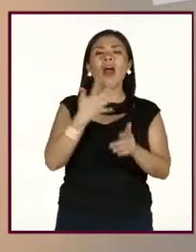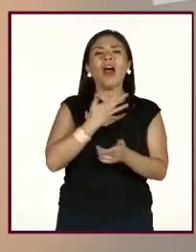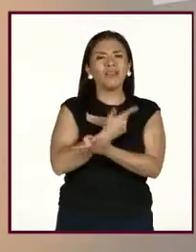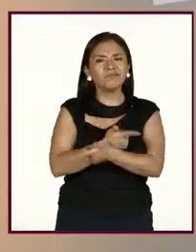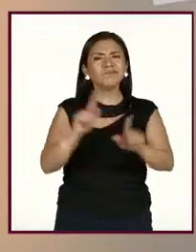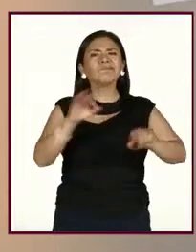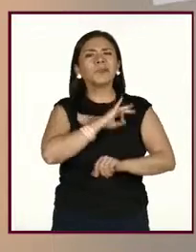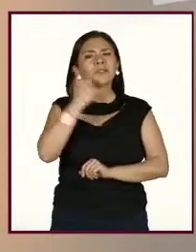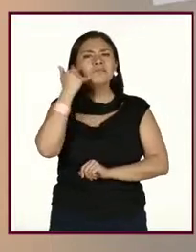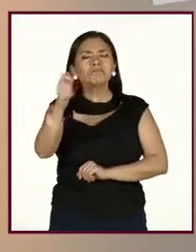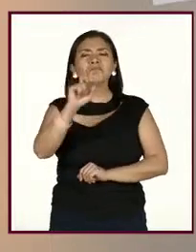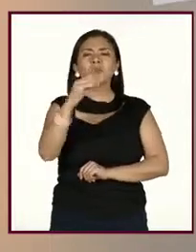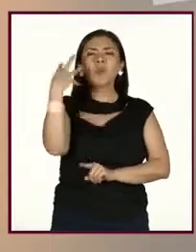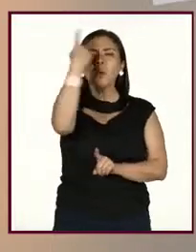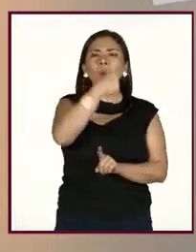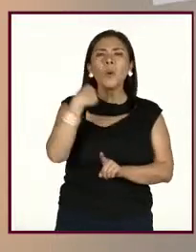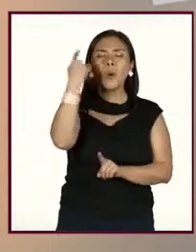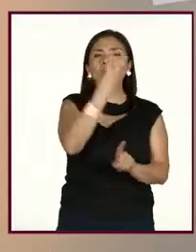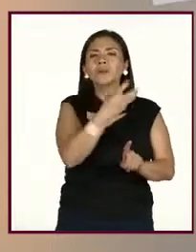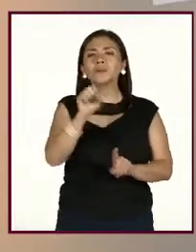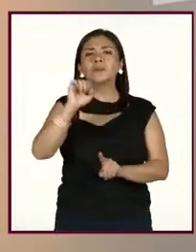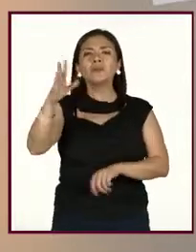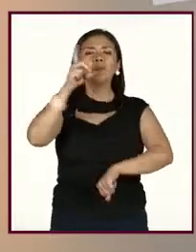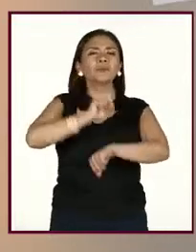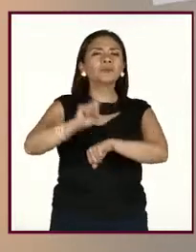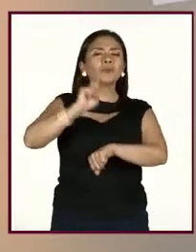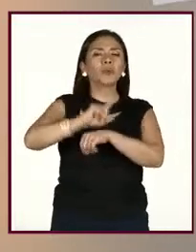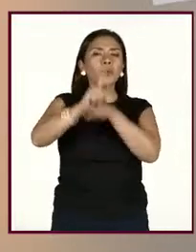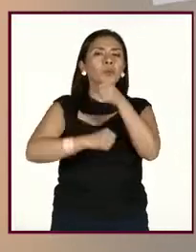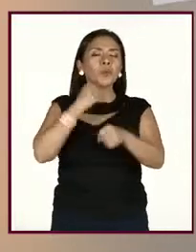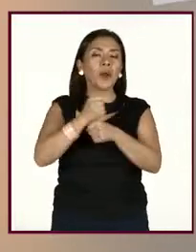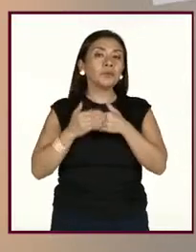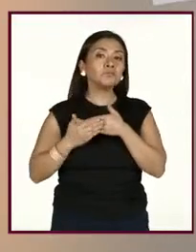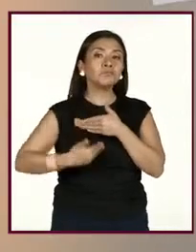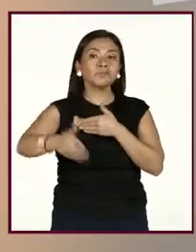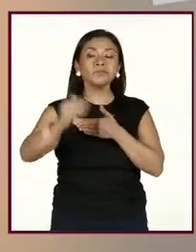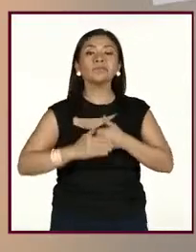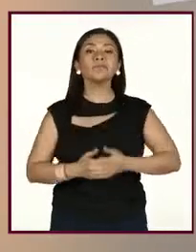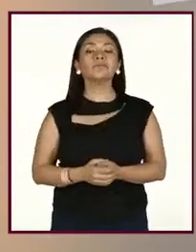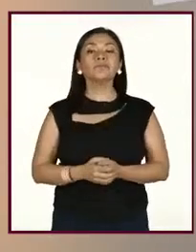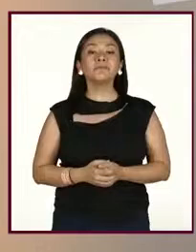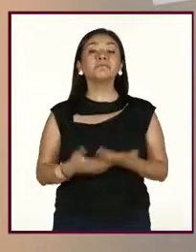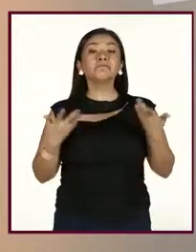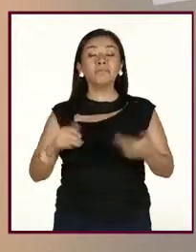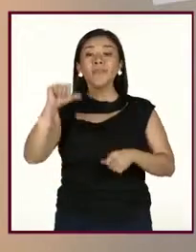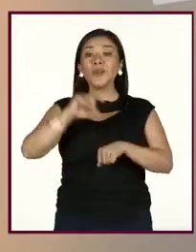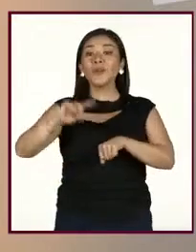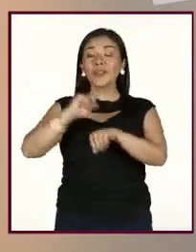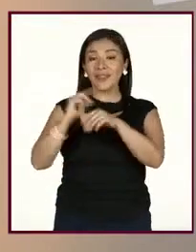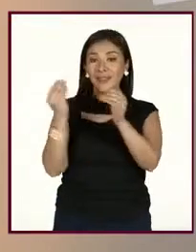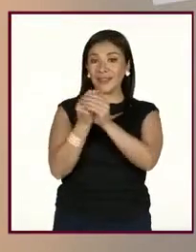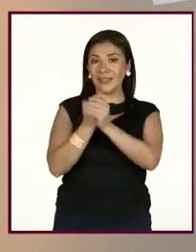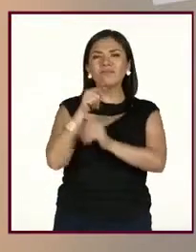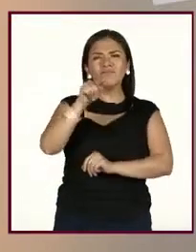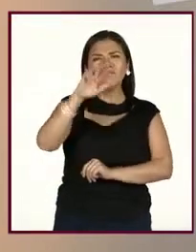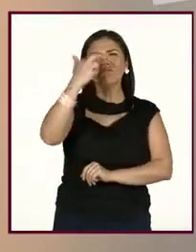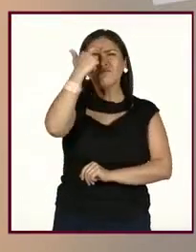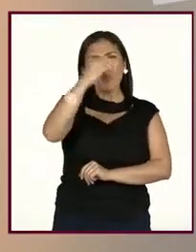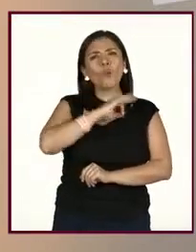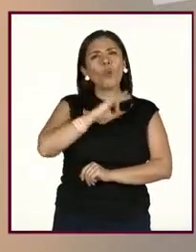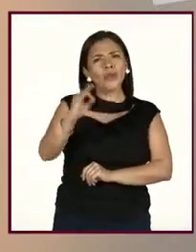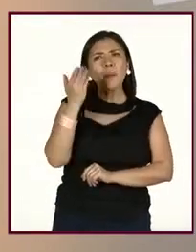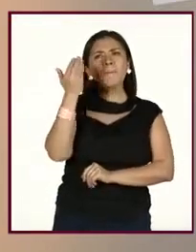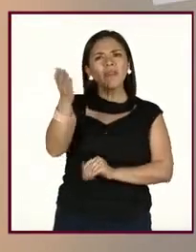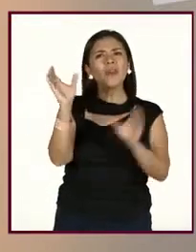disponible a las 24 horas de los 365 días del año. B. para este seminario, recuerden que pueden